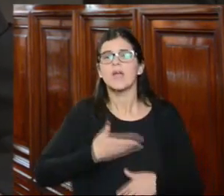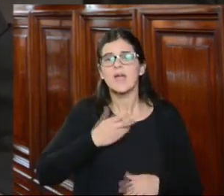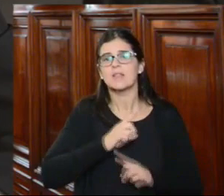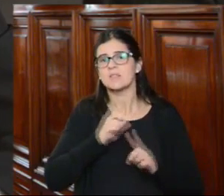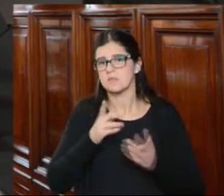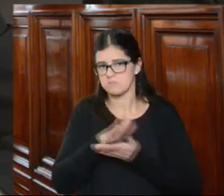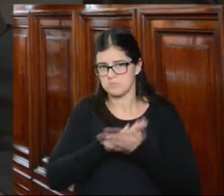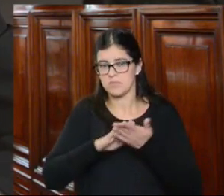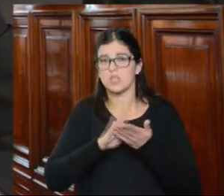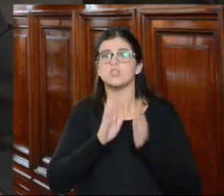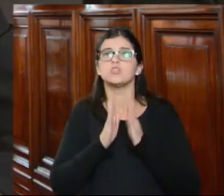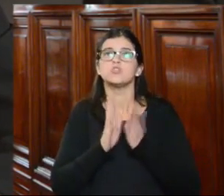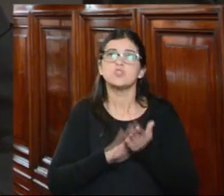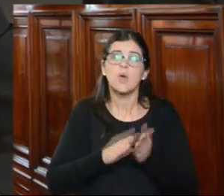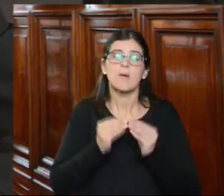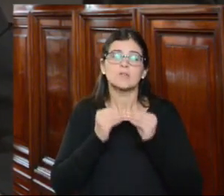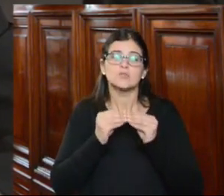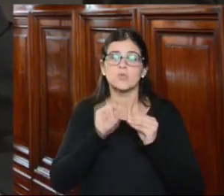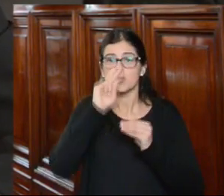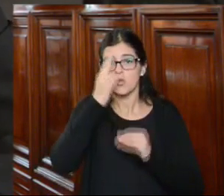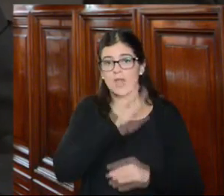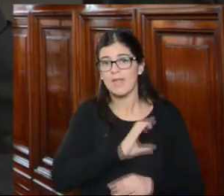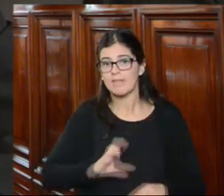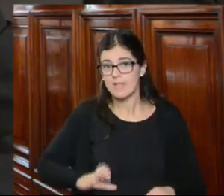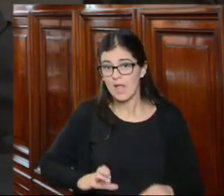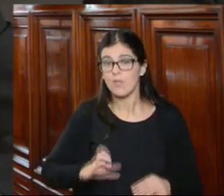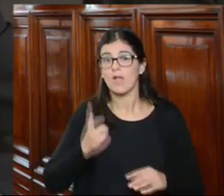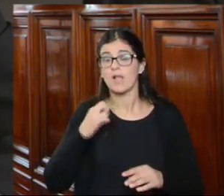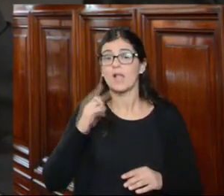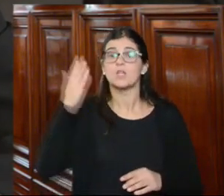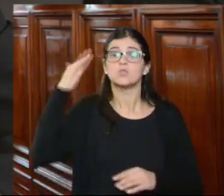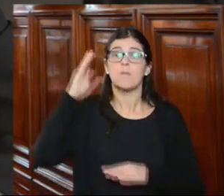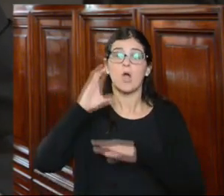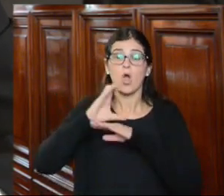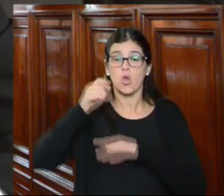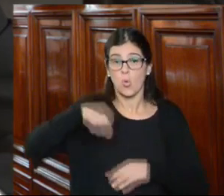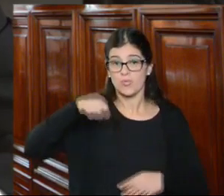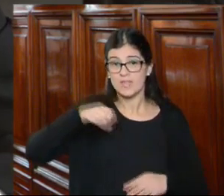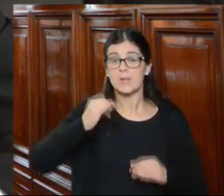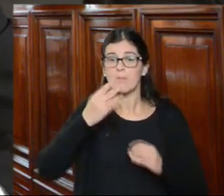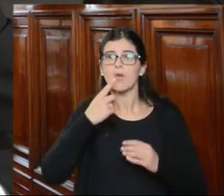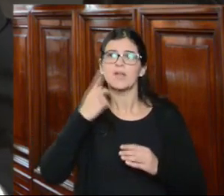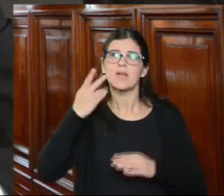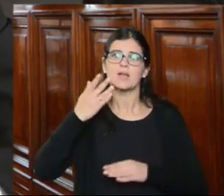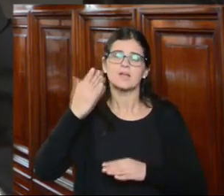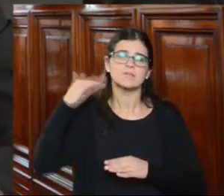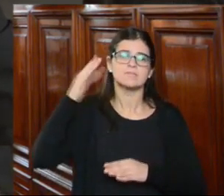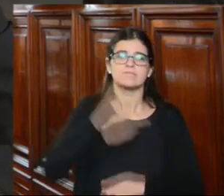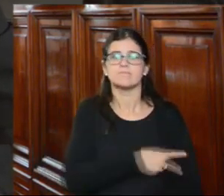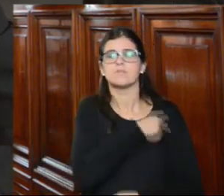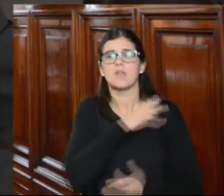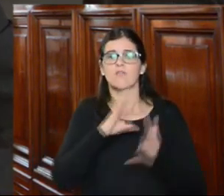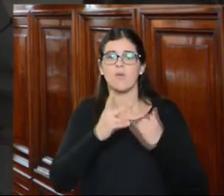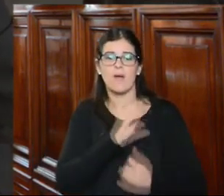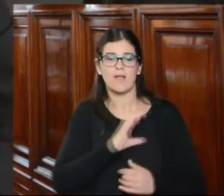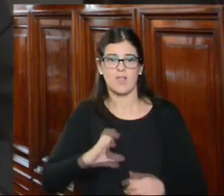protesta respecto al estado uruguayo en general la convocatoria a la suprema corte de justicia es porque es la jerarca del poder